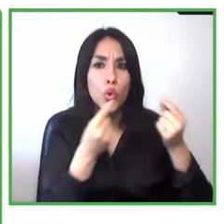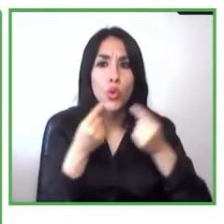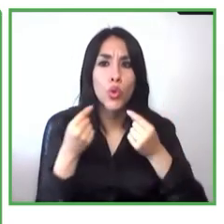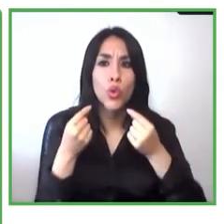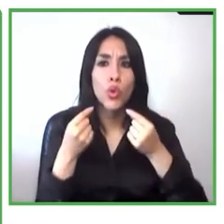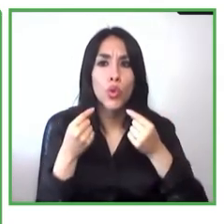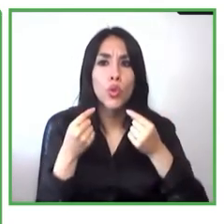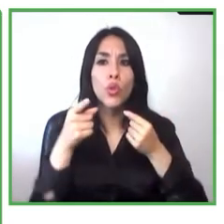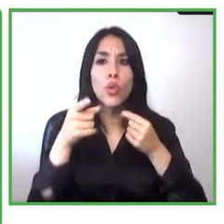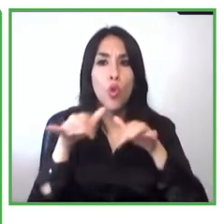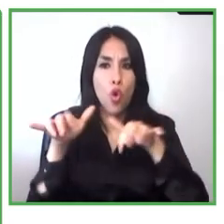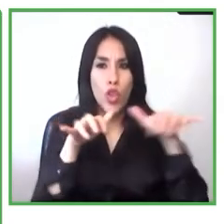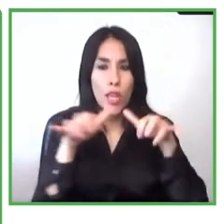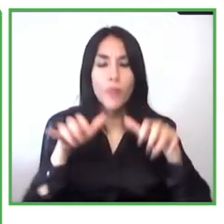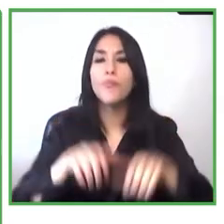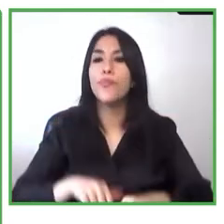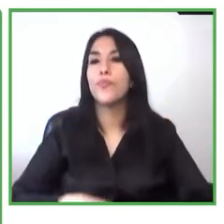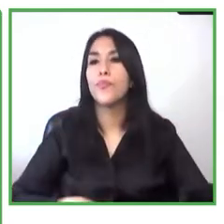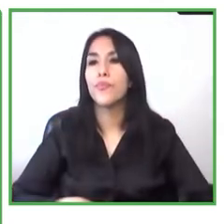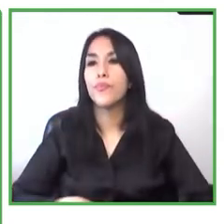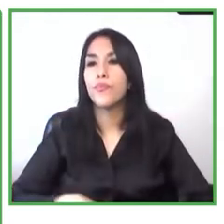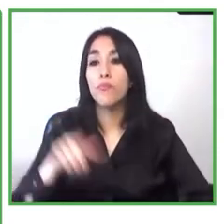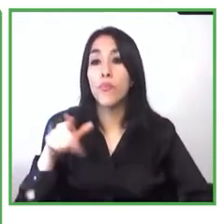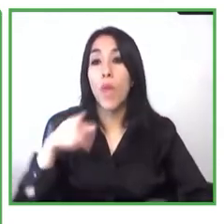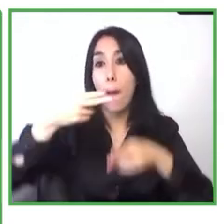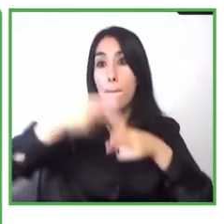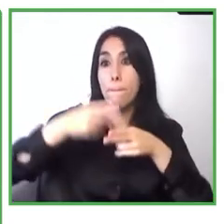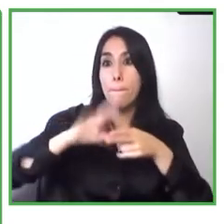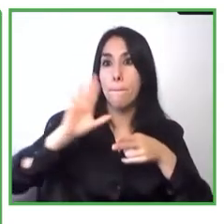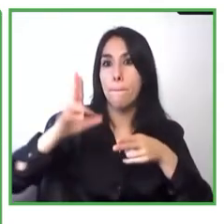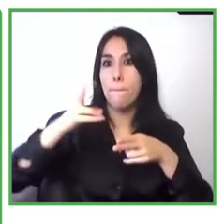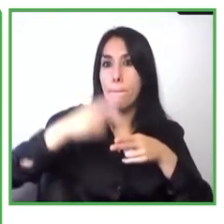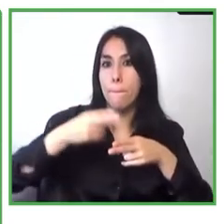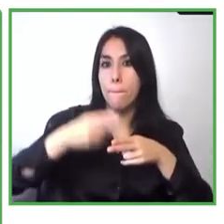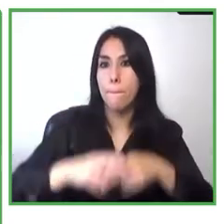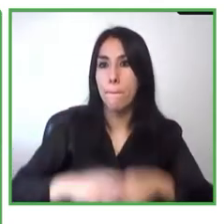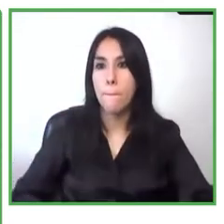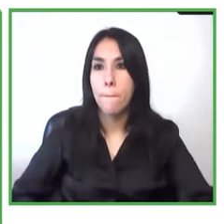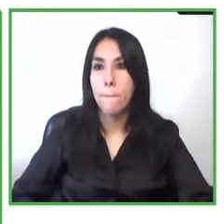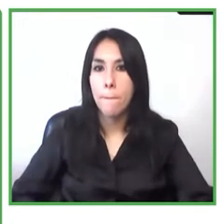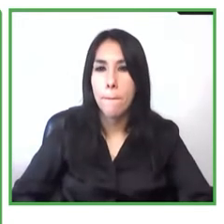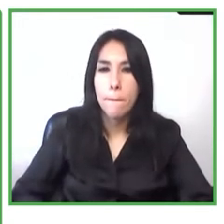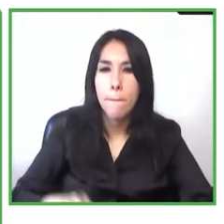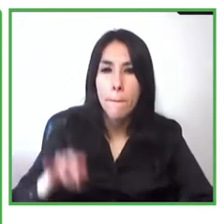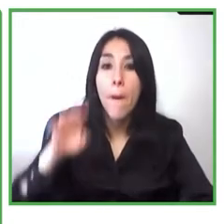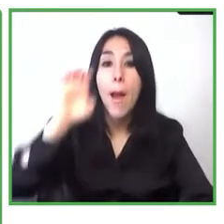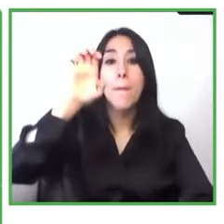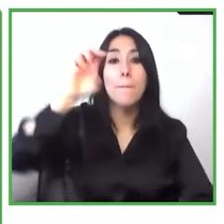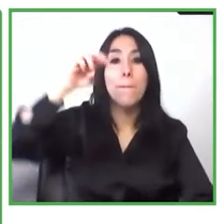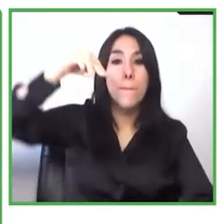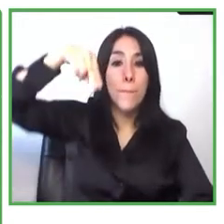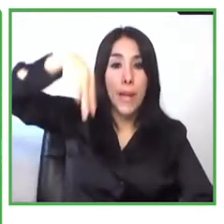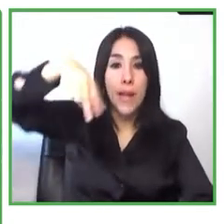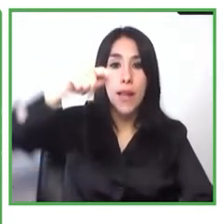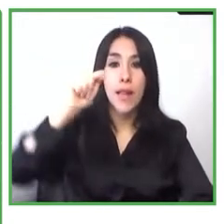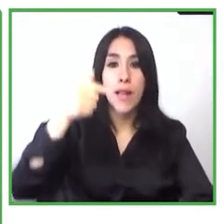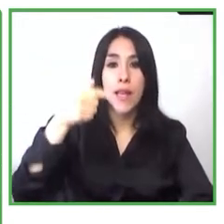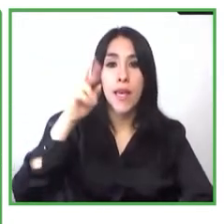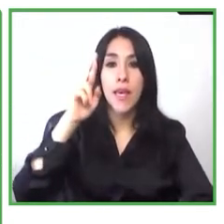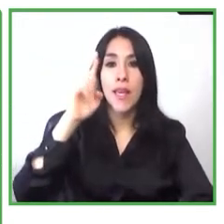entrepreneur 243 que es el código postal del Congo